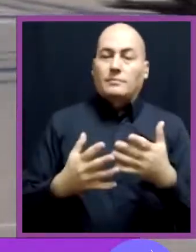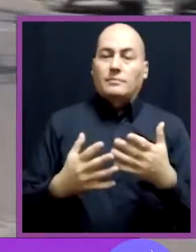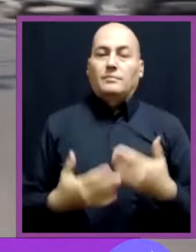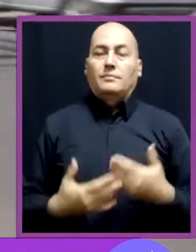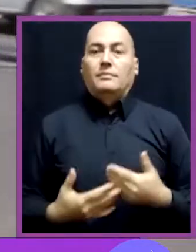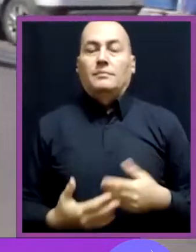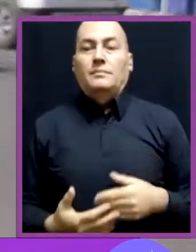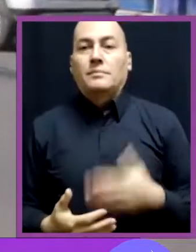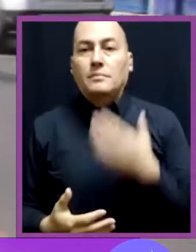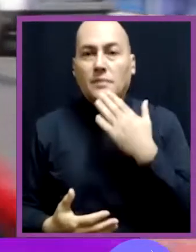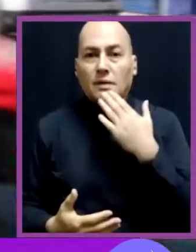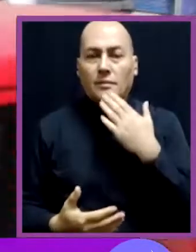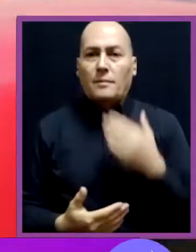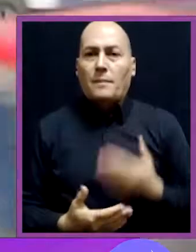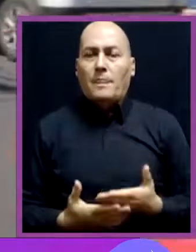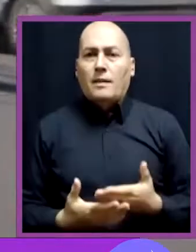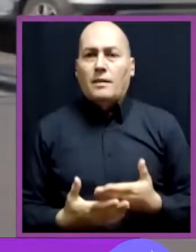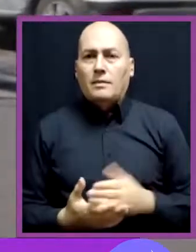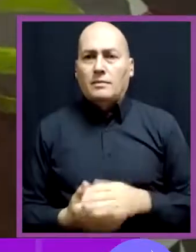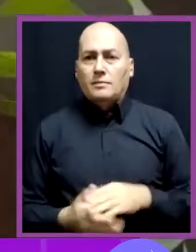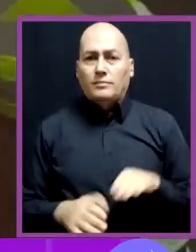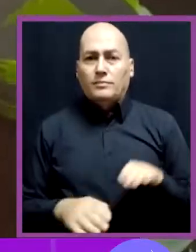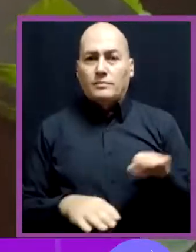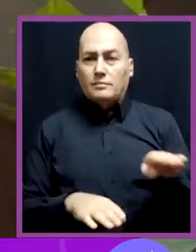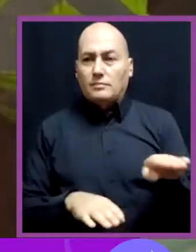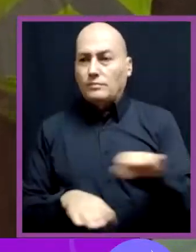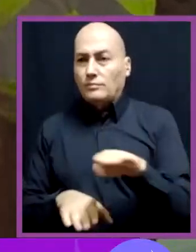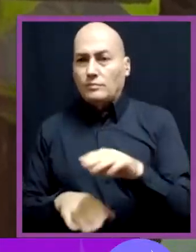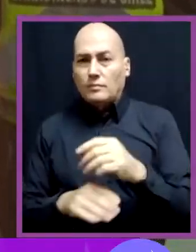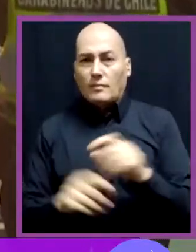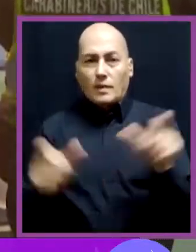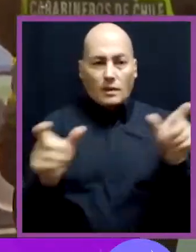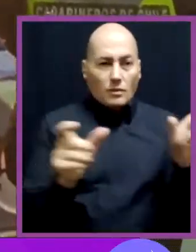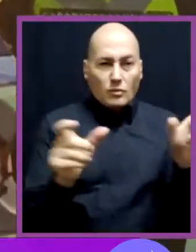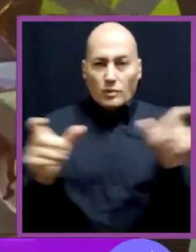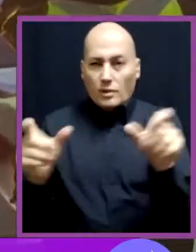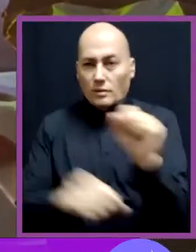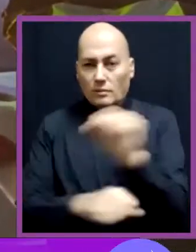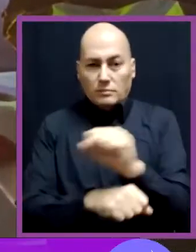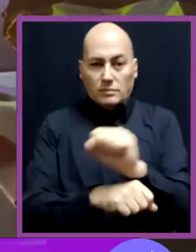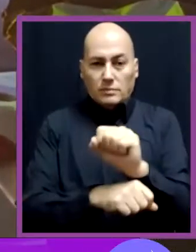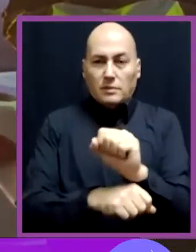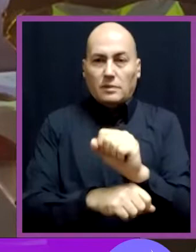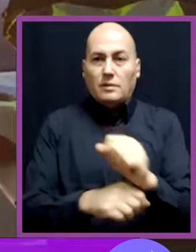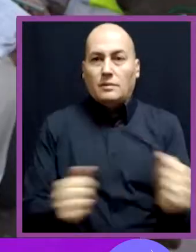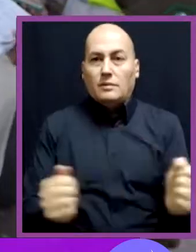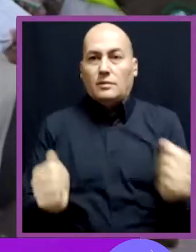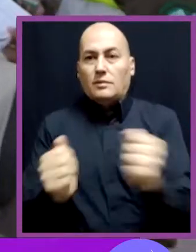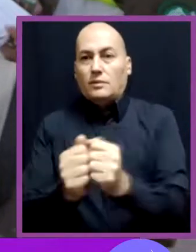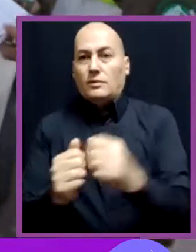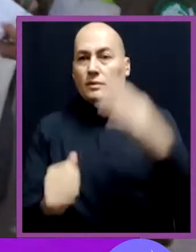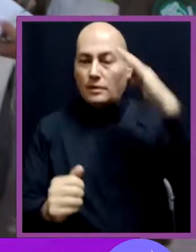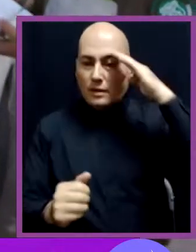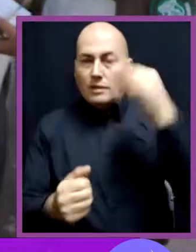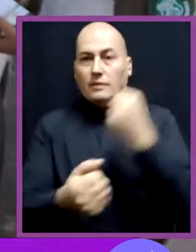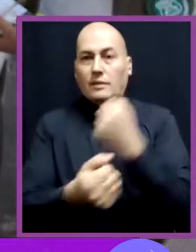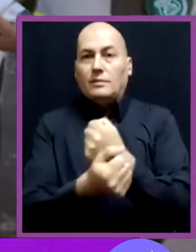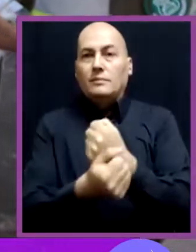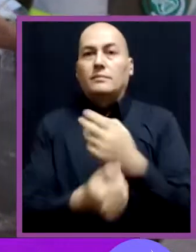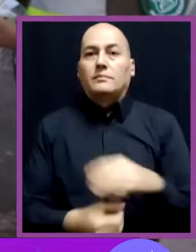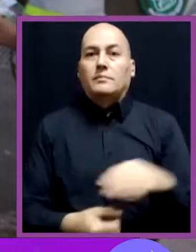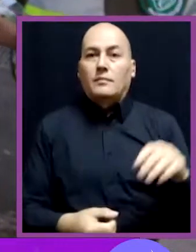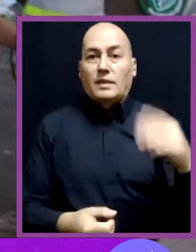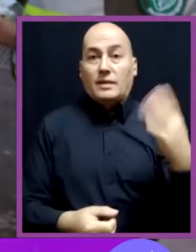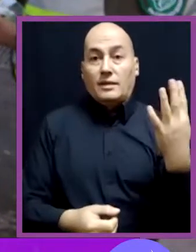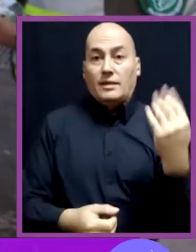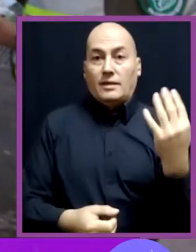dirección de seguridad ciudadana, implementando los patrullajes mixtos entre equipos municipales y carabineros. Se incorporaron 14 choferes